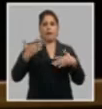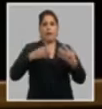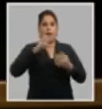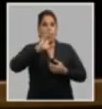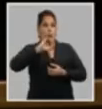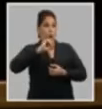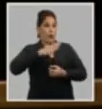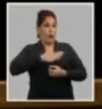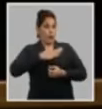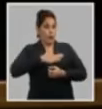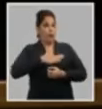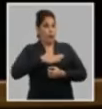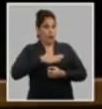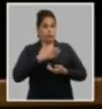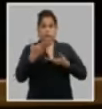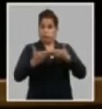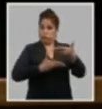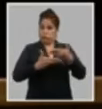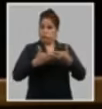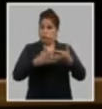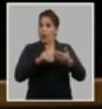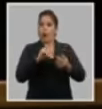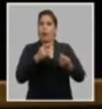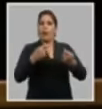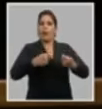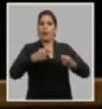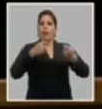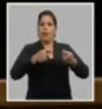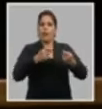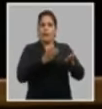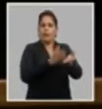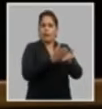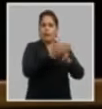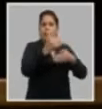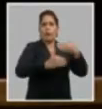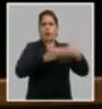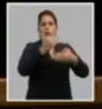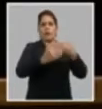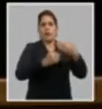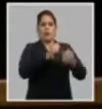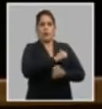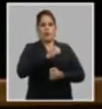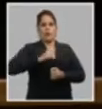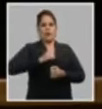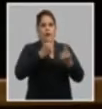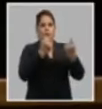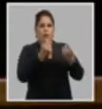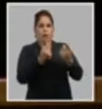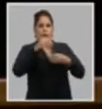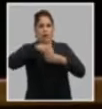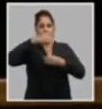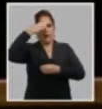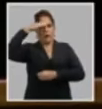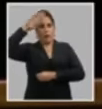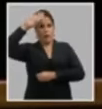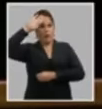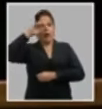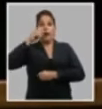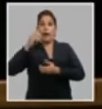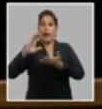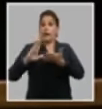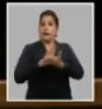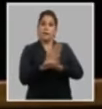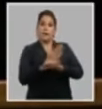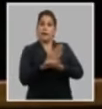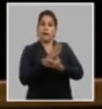las formas no estatales de gestión no debe conducir a un proceso de privatización que barrería los cimientos